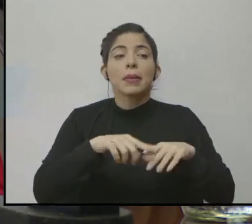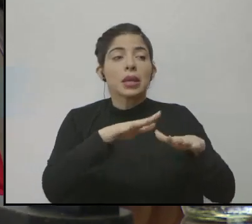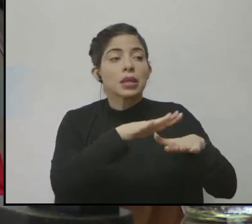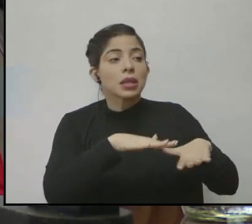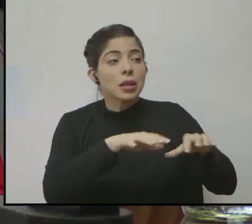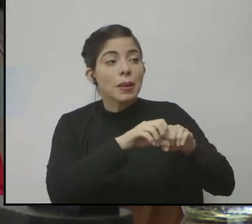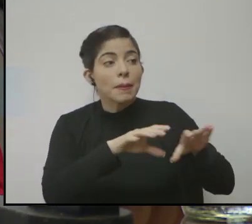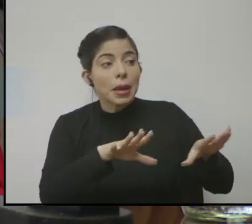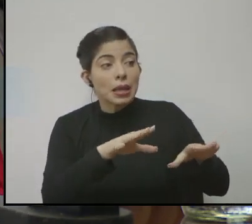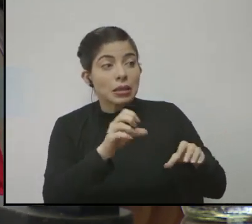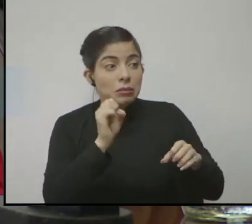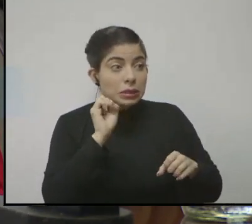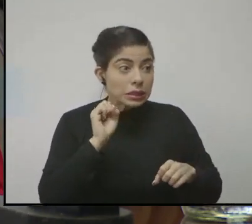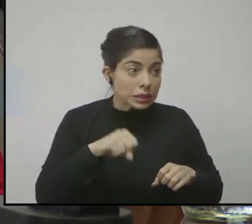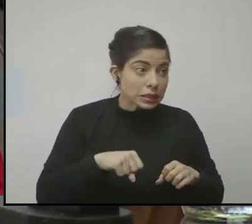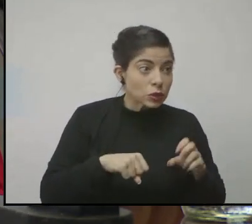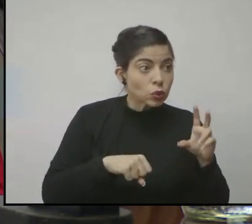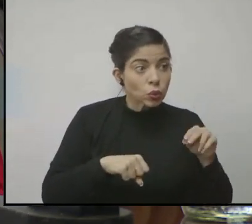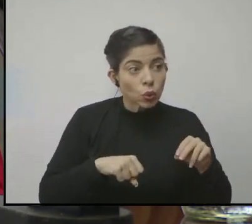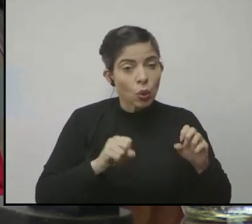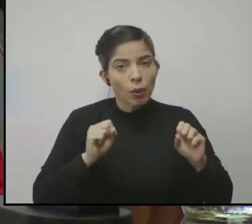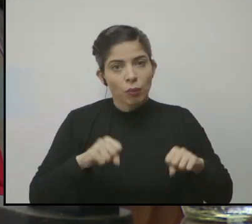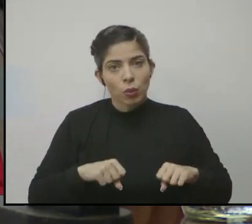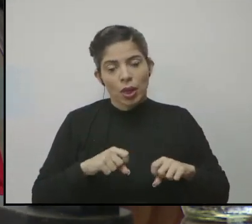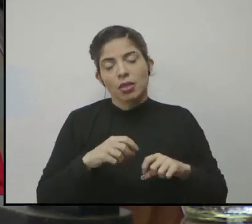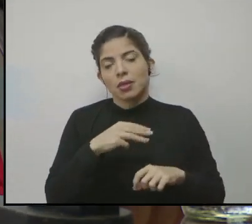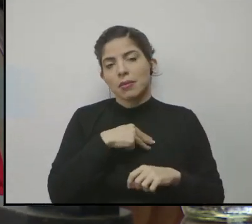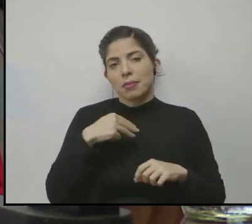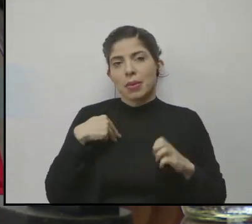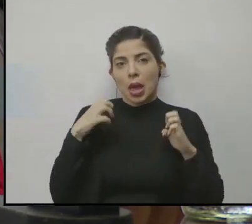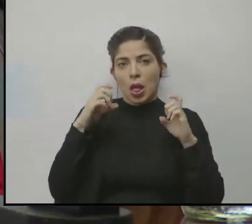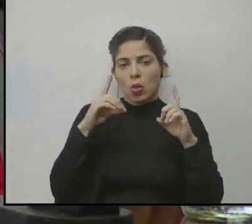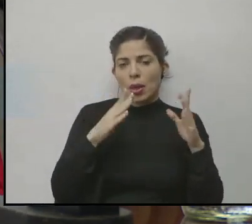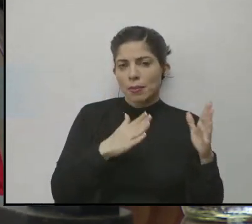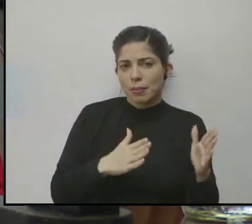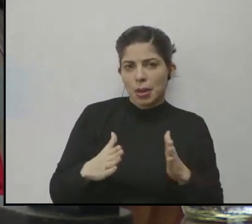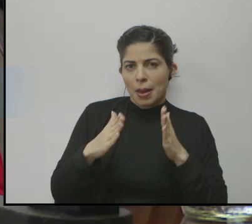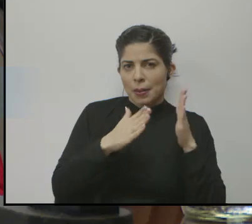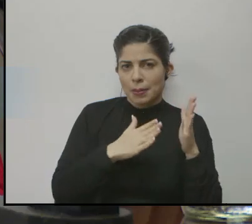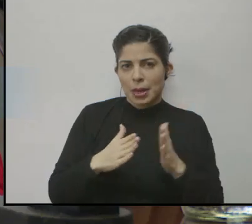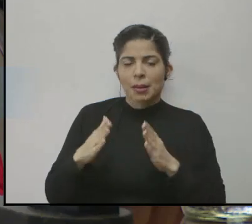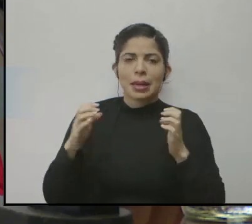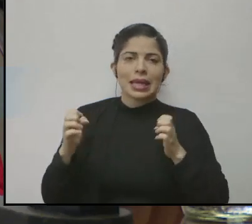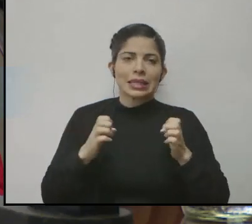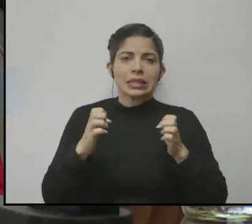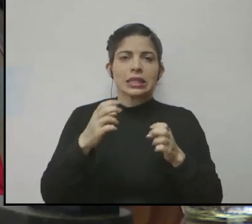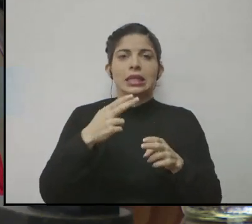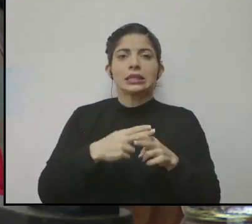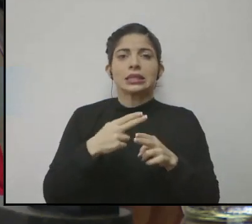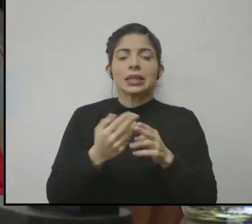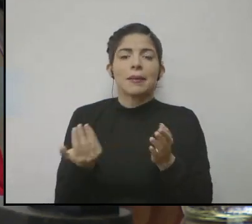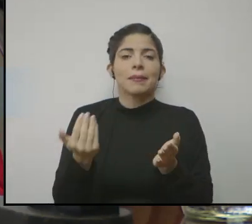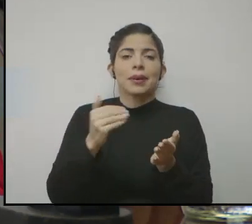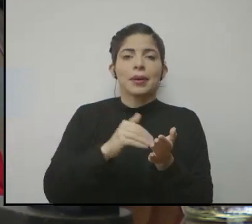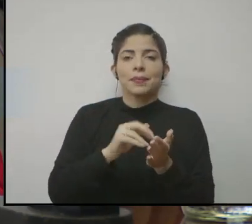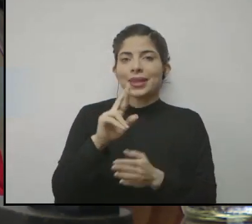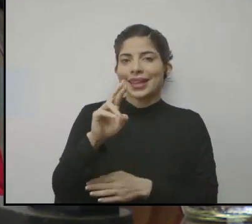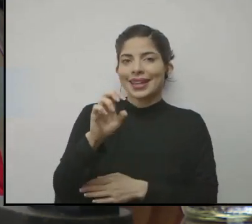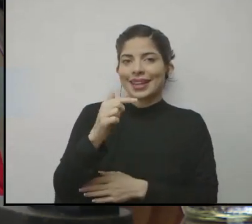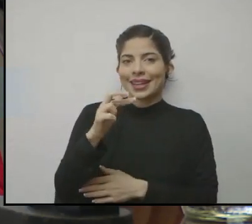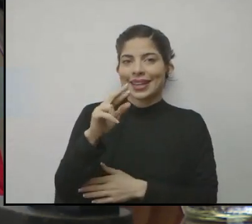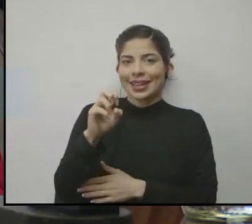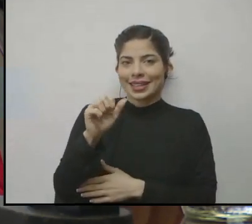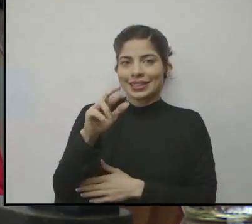pandemia nos lo permita. Para eso el Ministerio de Educación Pública se ha venido preparando con una estrategia que hemos denominado regresar. Tenemos todo